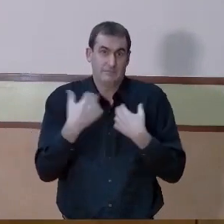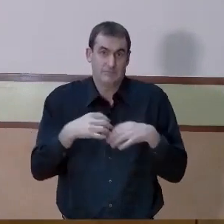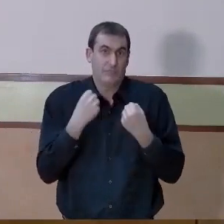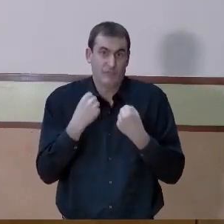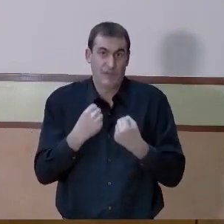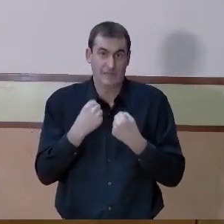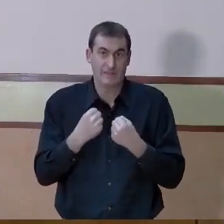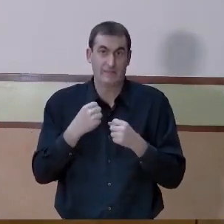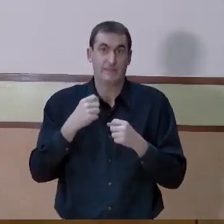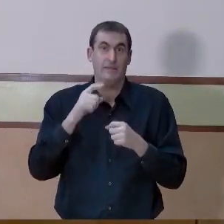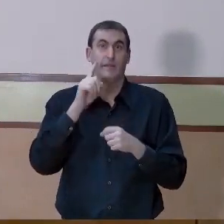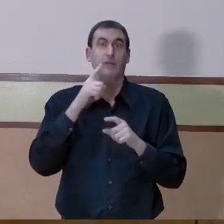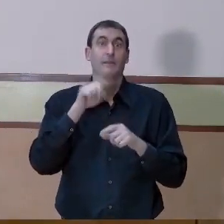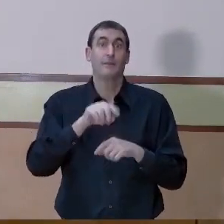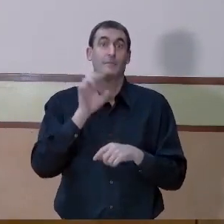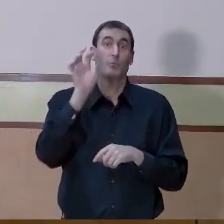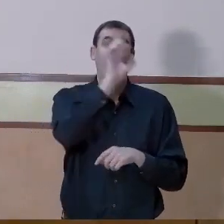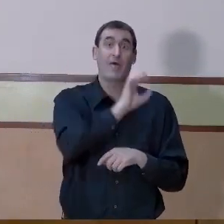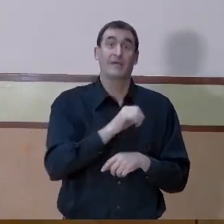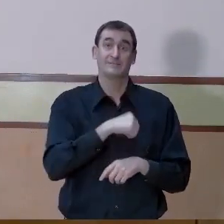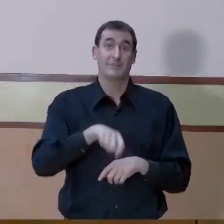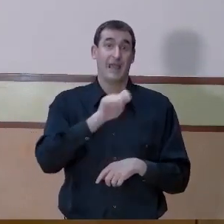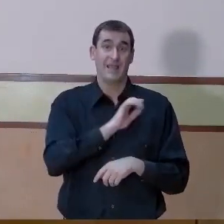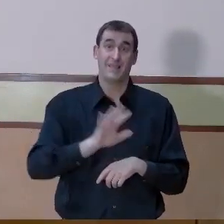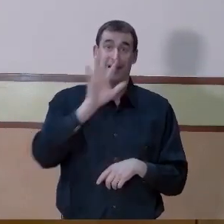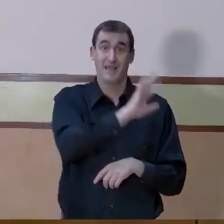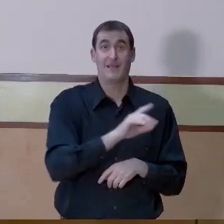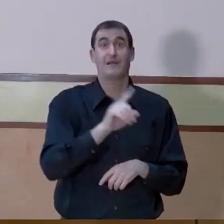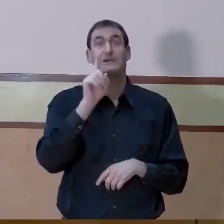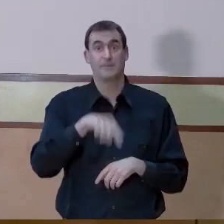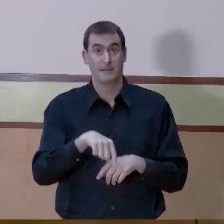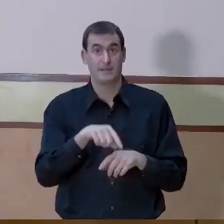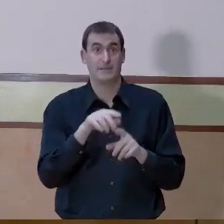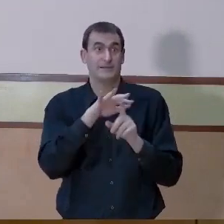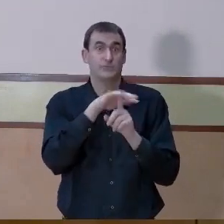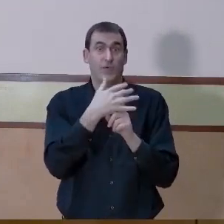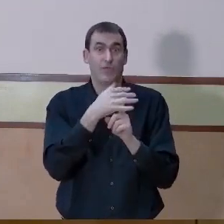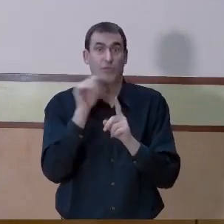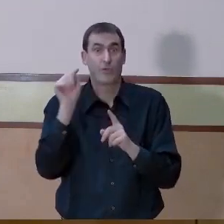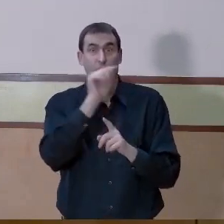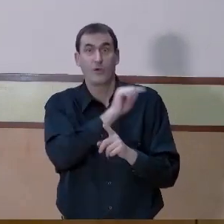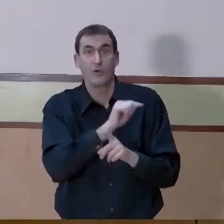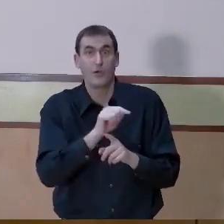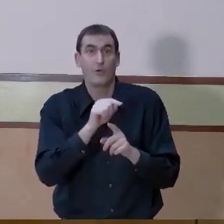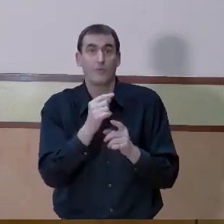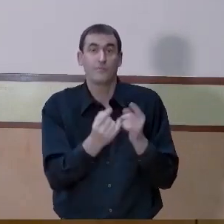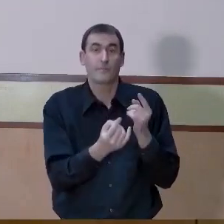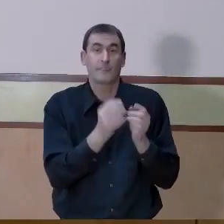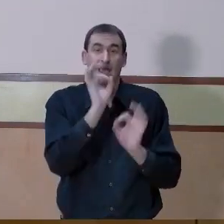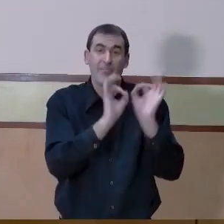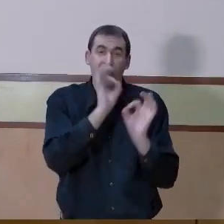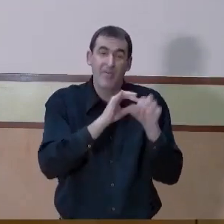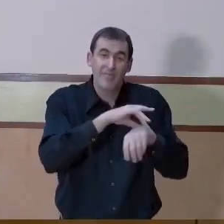comunidades españolas están absolutamente también en una situación de una incidencia muy elevada,